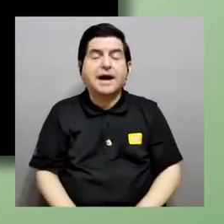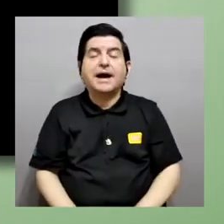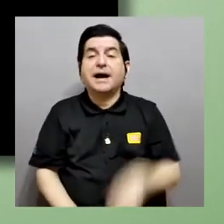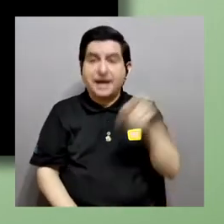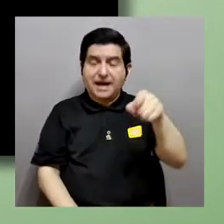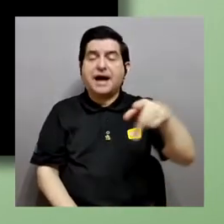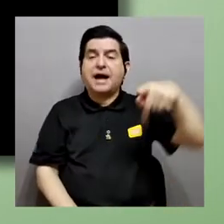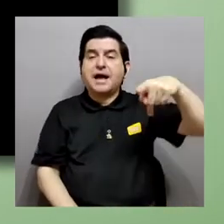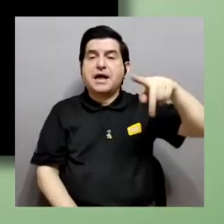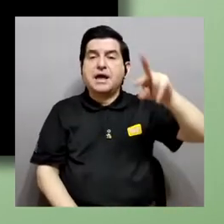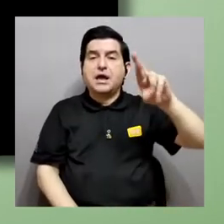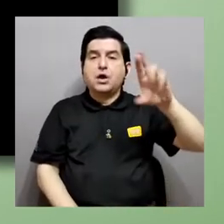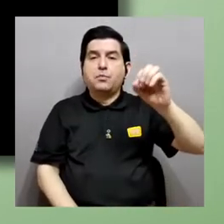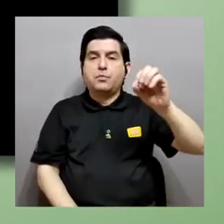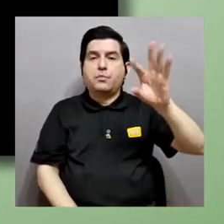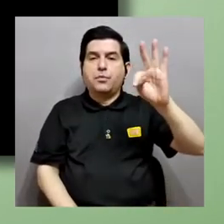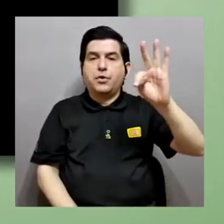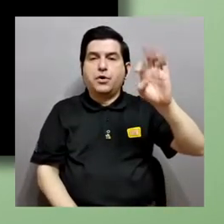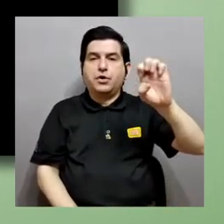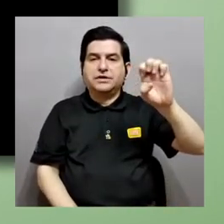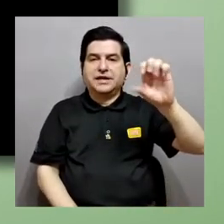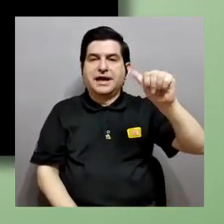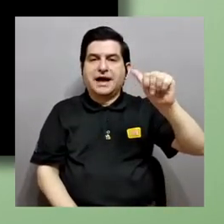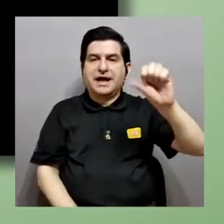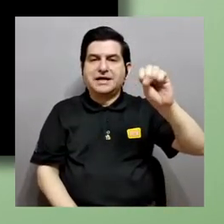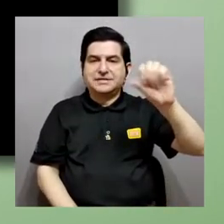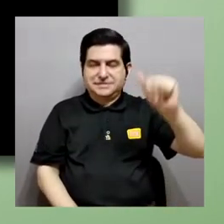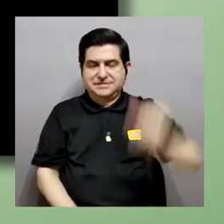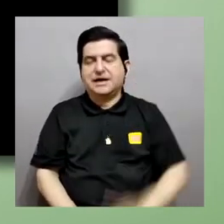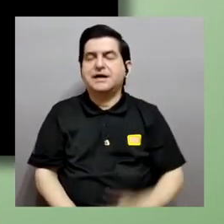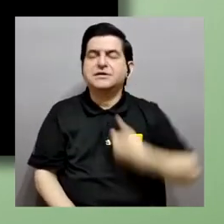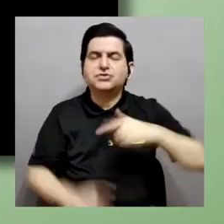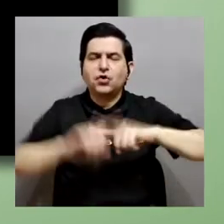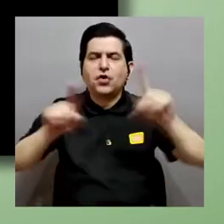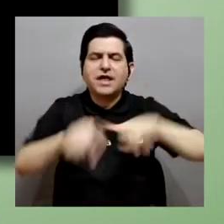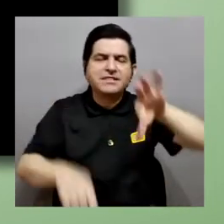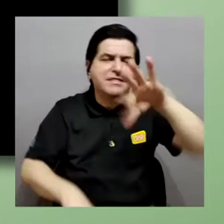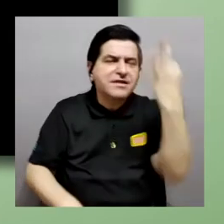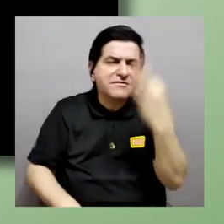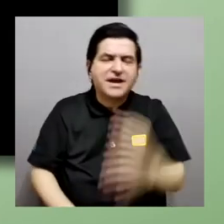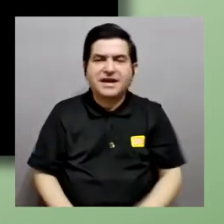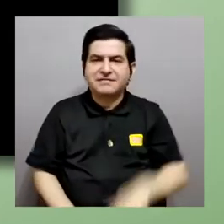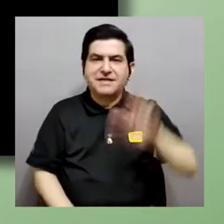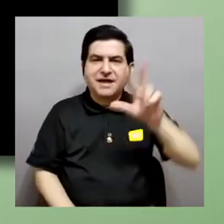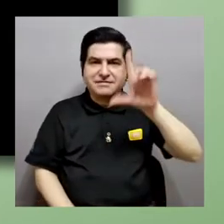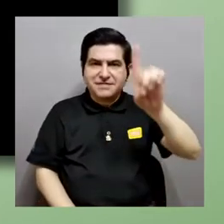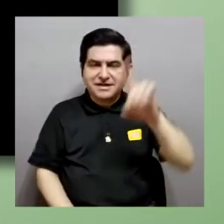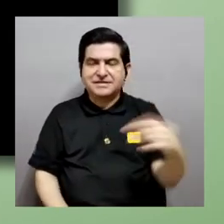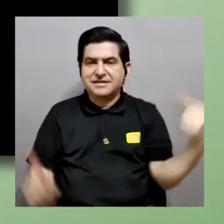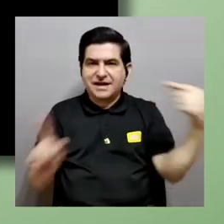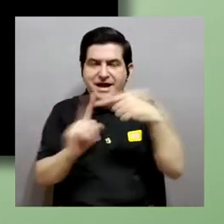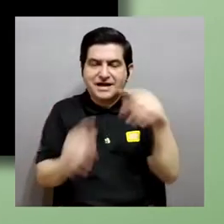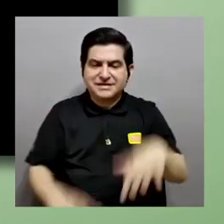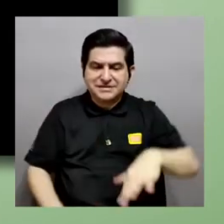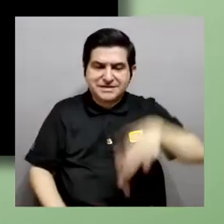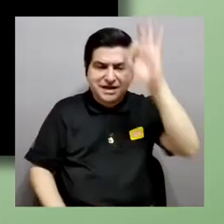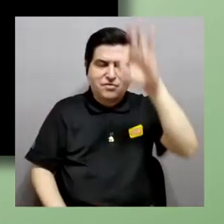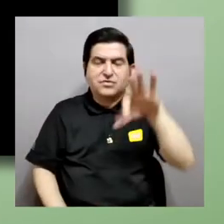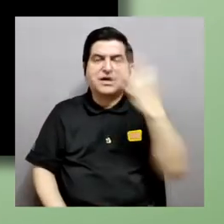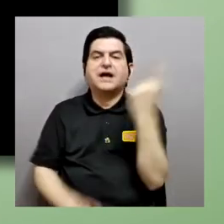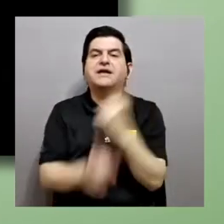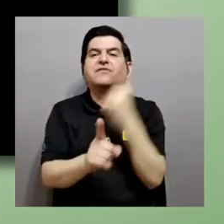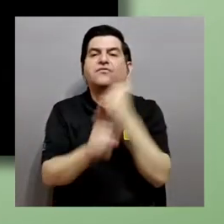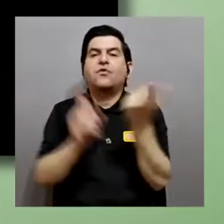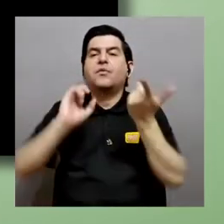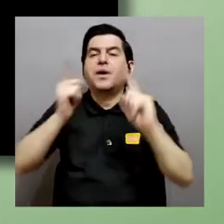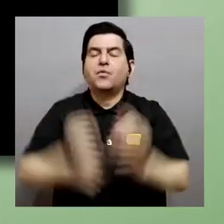cómo moverlo y cómo lo acoplando en diferentes posiciones tridimensionales hasta que encontramos dónde calza de manera apropiada, ¿verdad? Este valor,